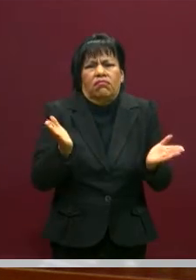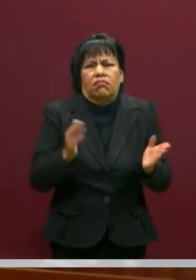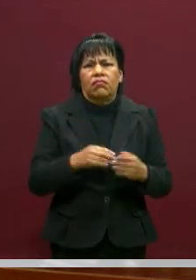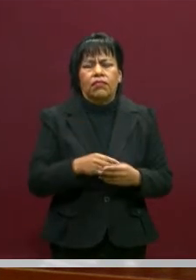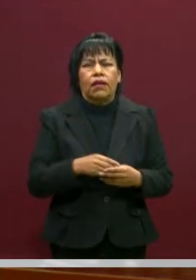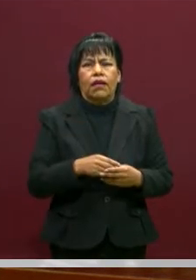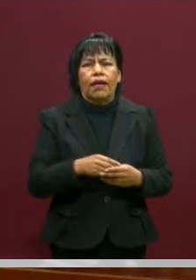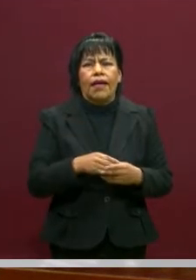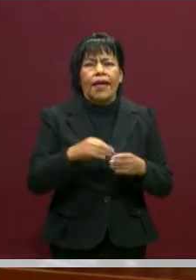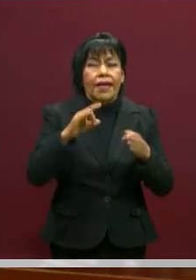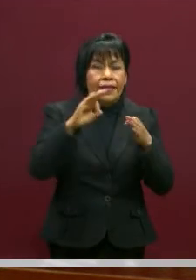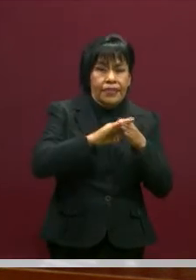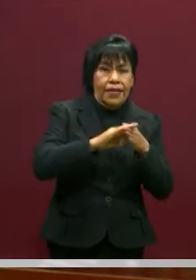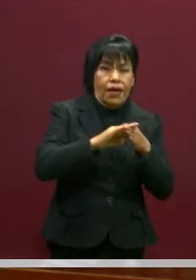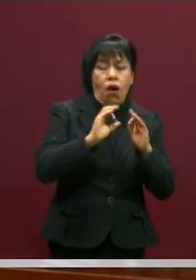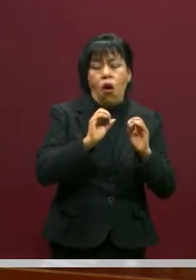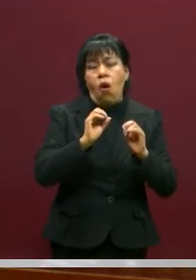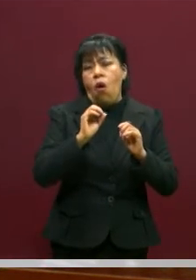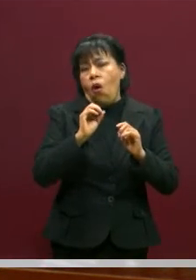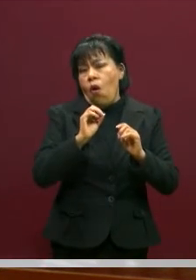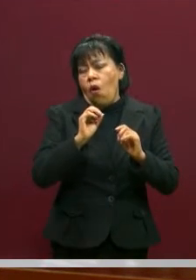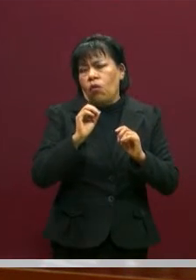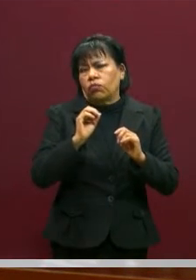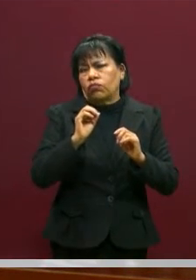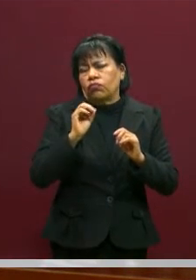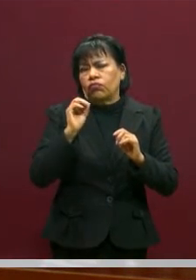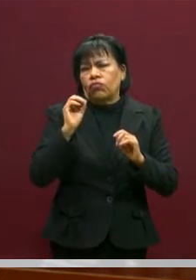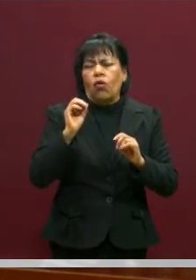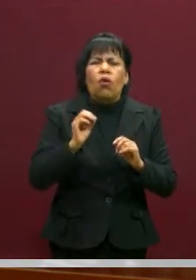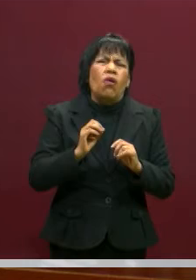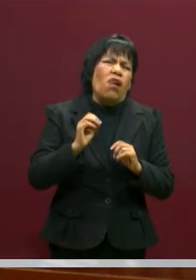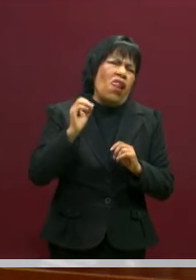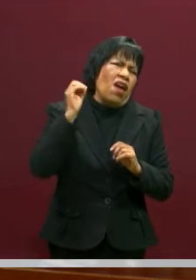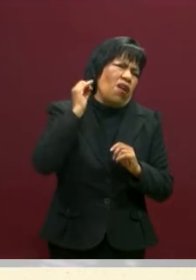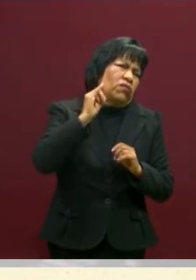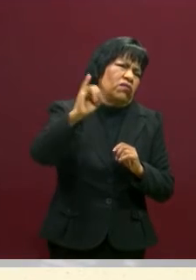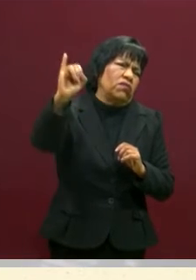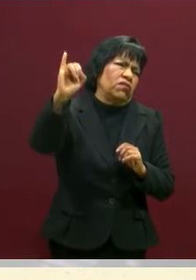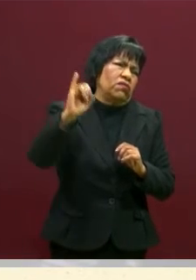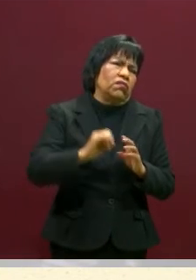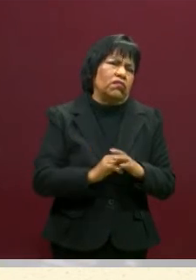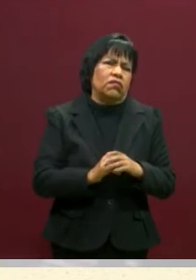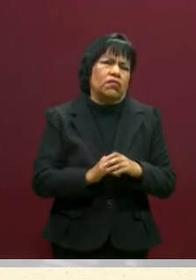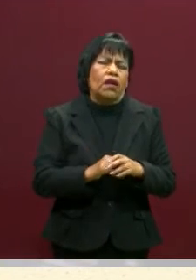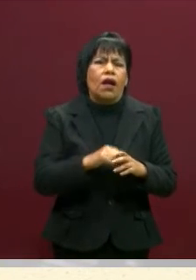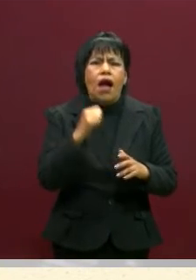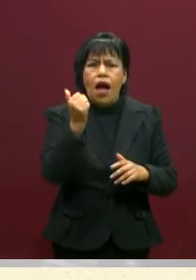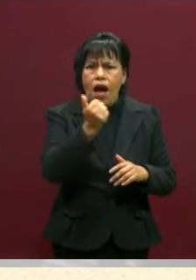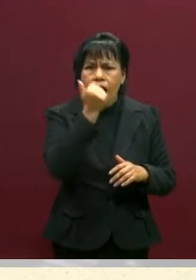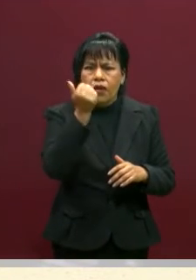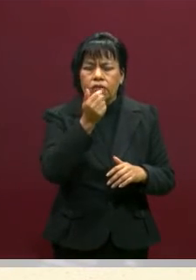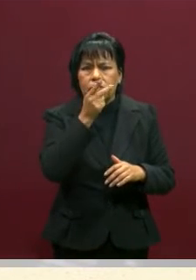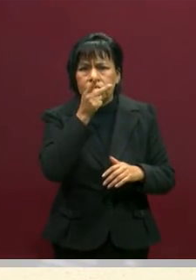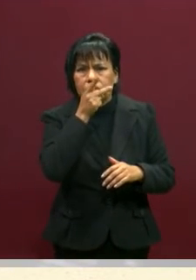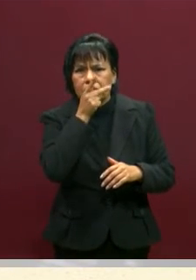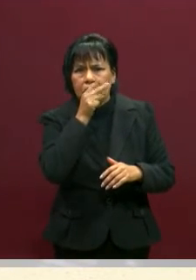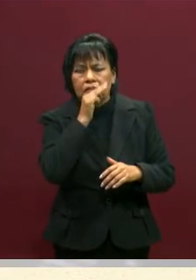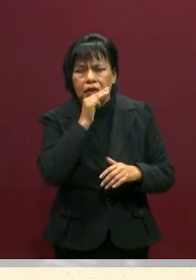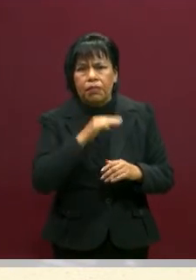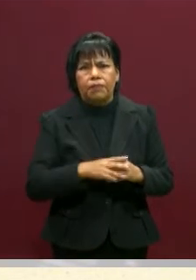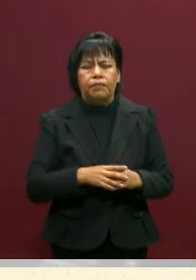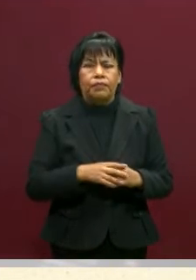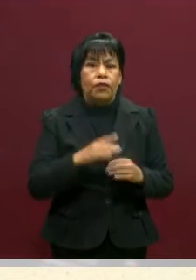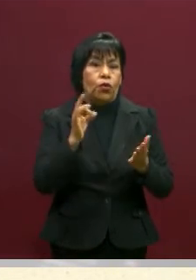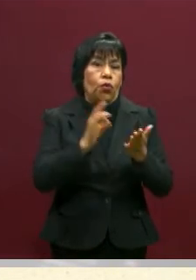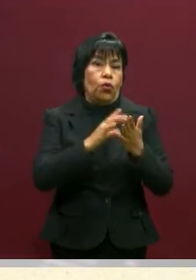Tanto cercano como lejano, ¿verdad? Entonces son mis alumnos, los padres de familia, los maestros, en ese encuentro. ¿Solamente seres